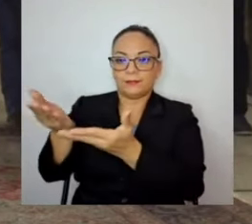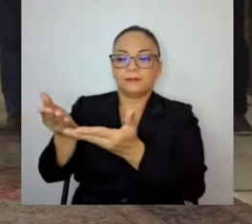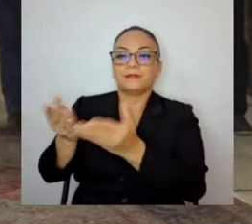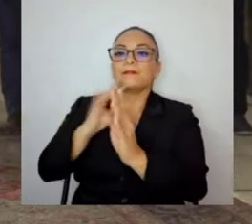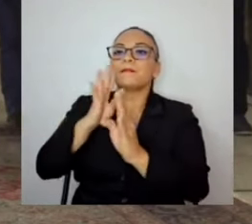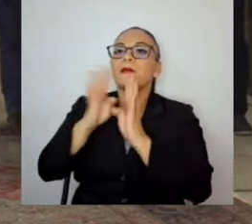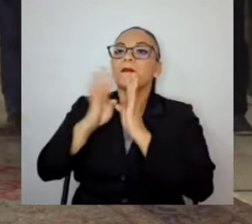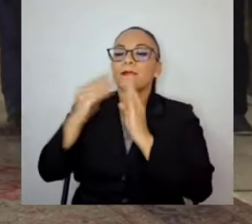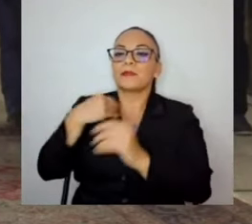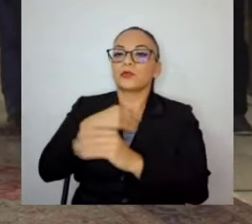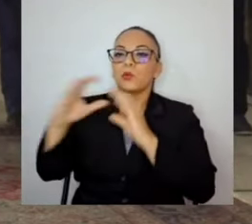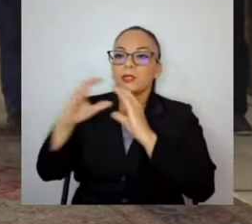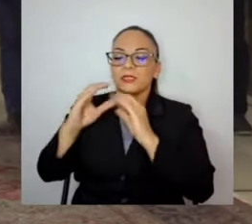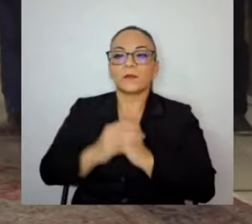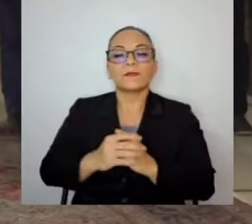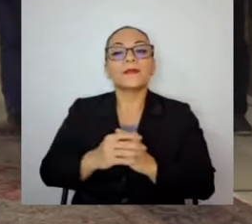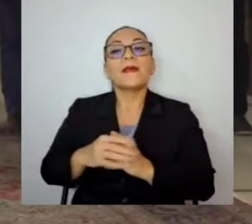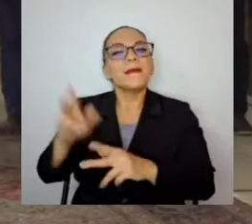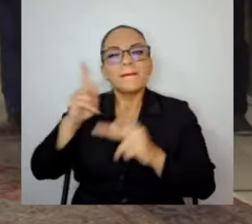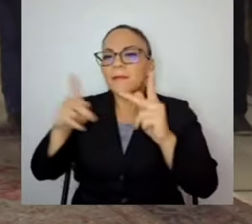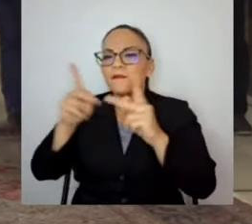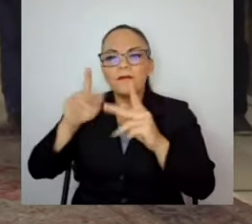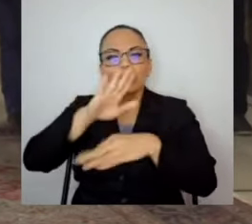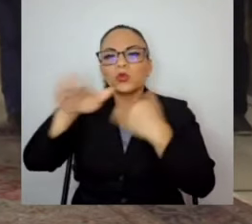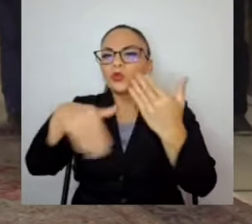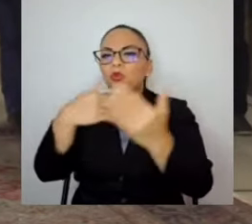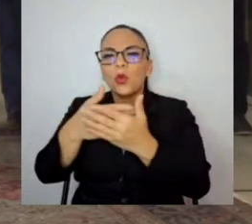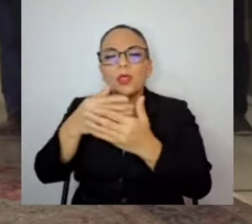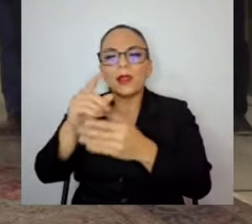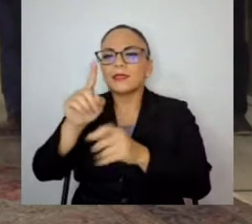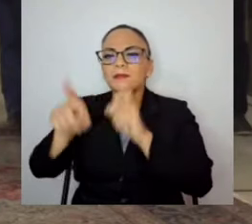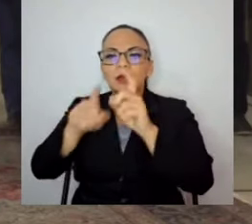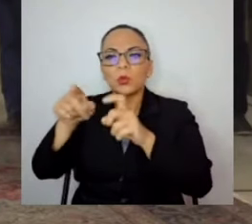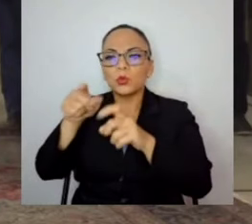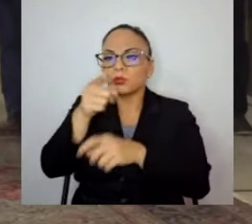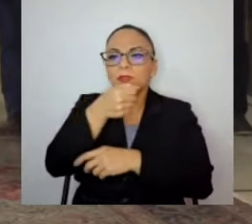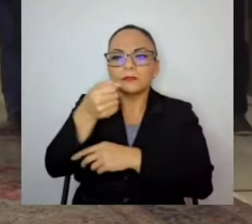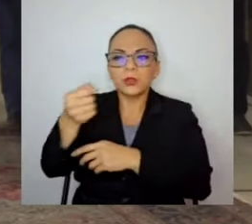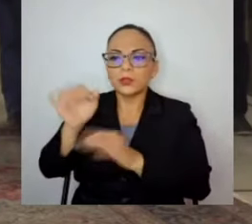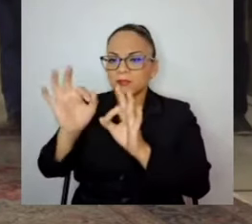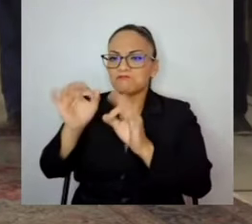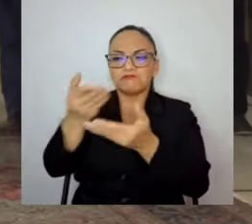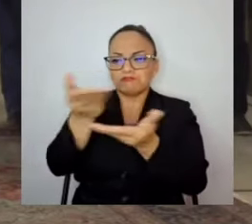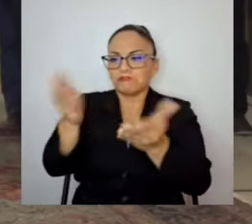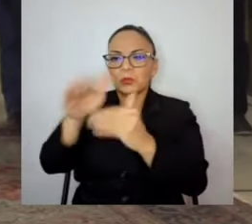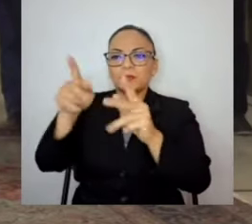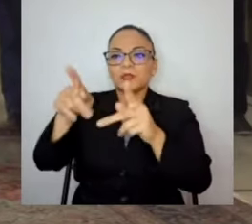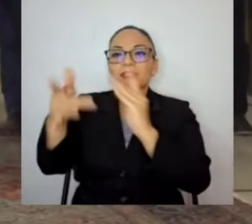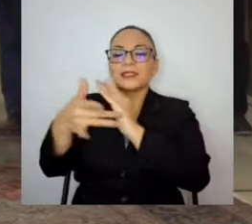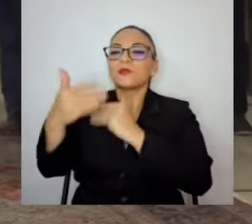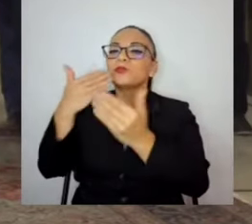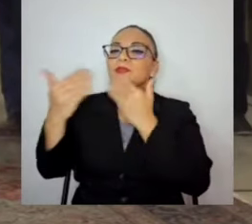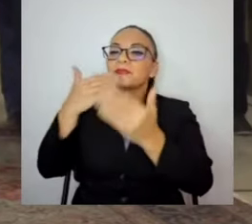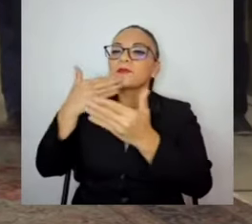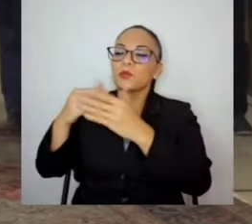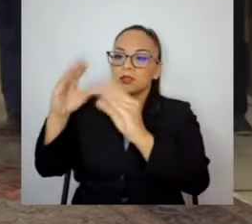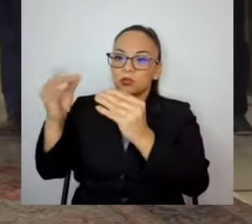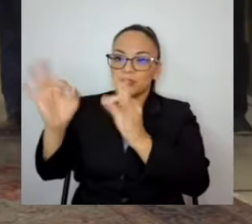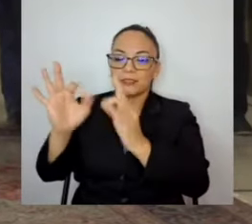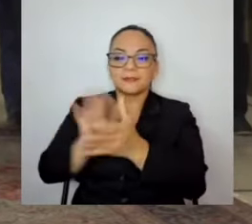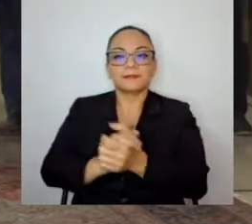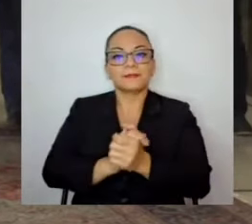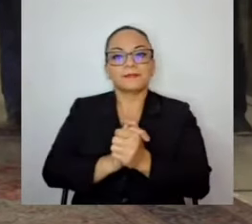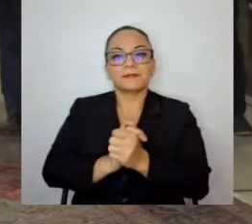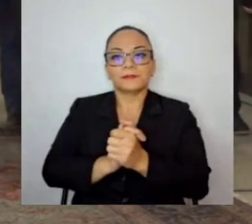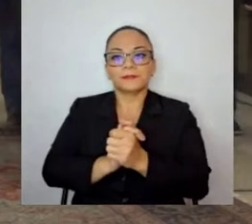Comunicación. Perfecto, y hagan todas las preguntas que quieran, aquí están todos los técnicos. Muchas gracias, buenas noches, seguimos